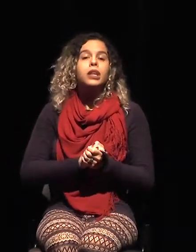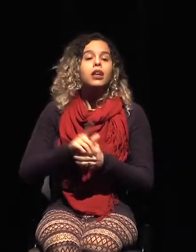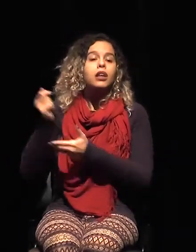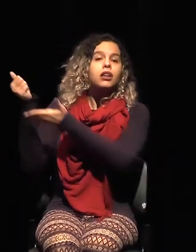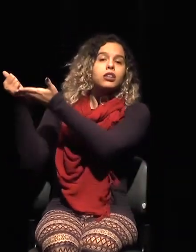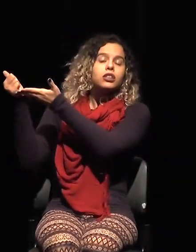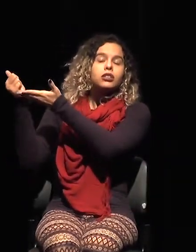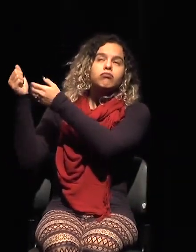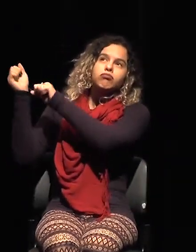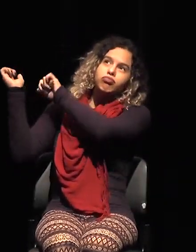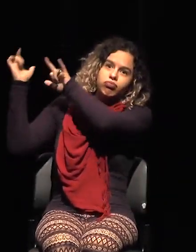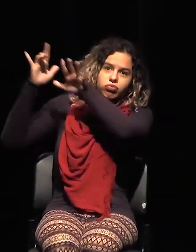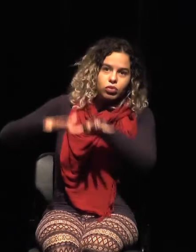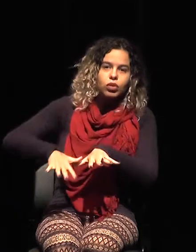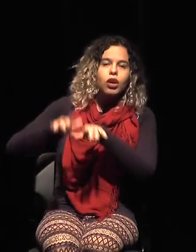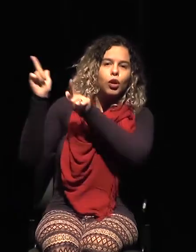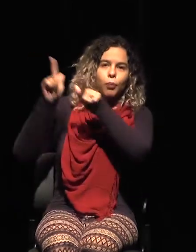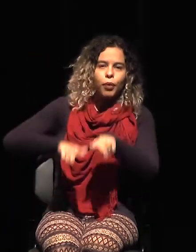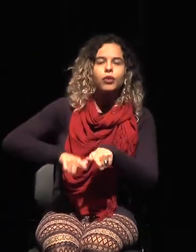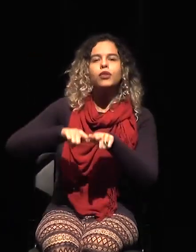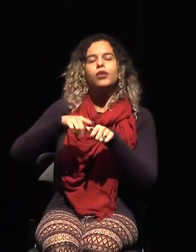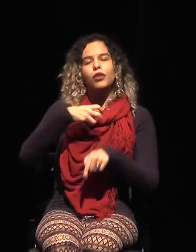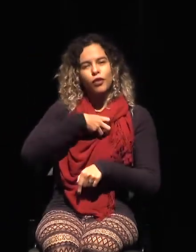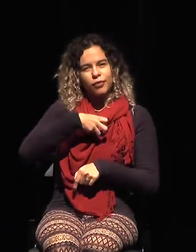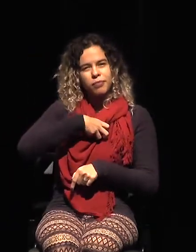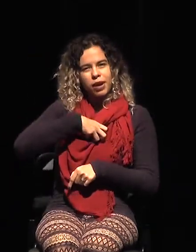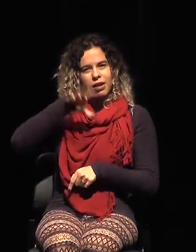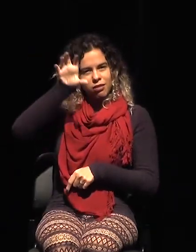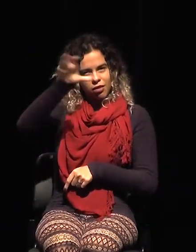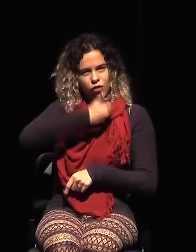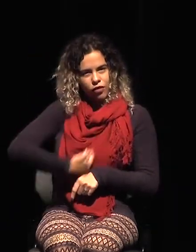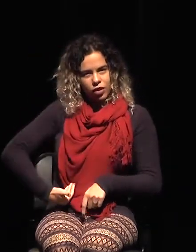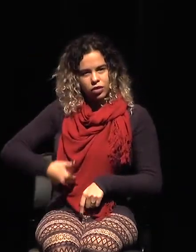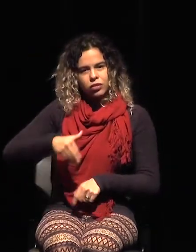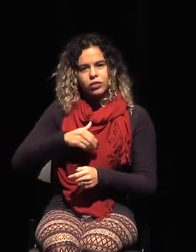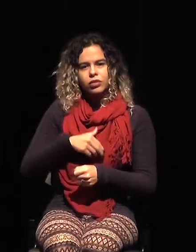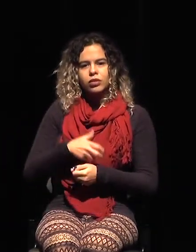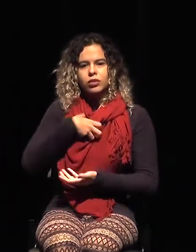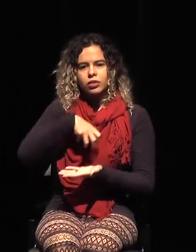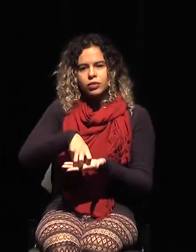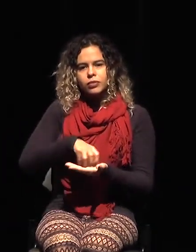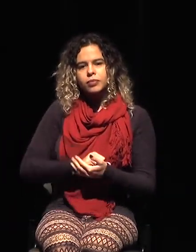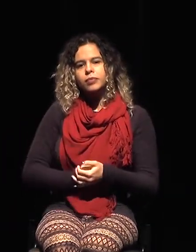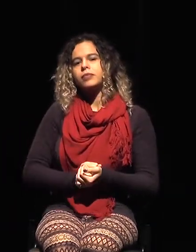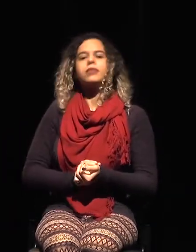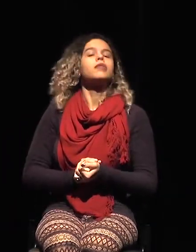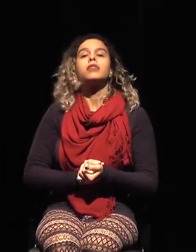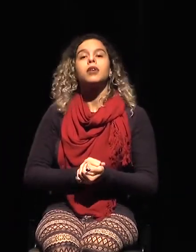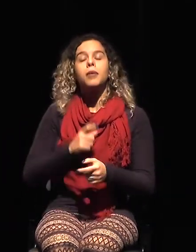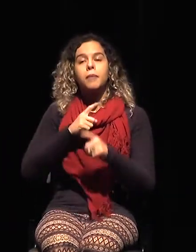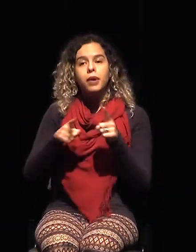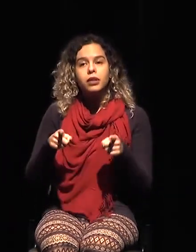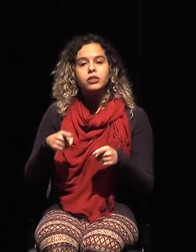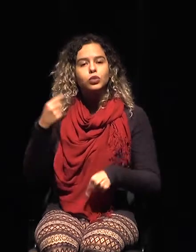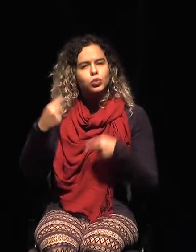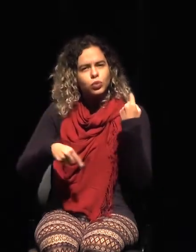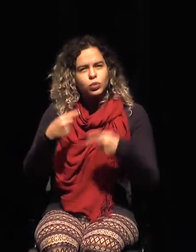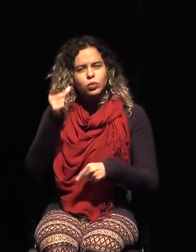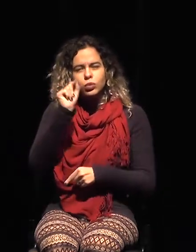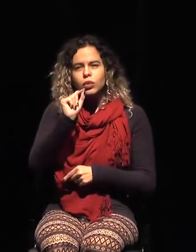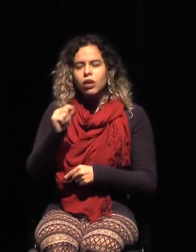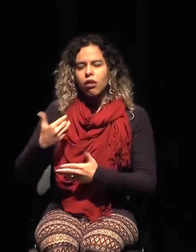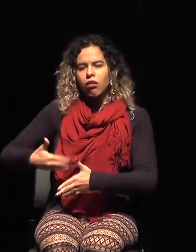Bahía era el que estaba organizando esa exposición. Y nace de ahí una discusión que durante siete meses